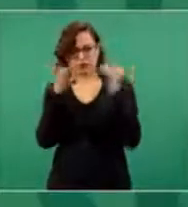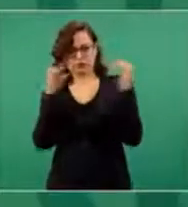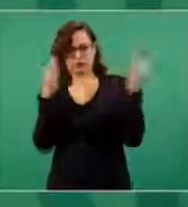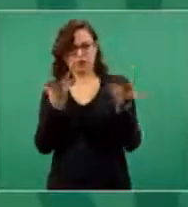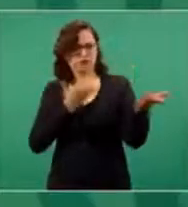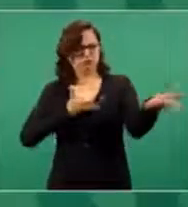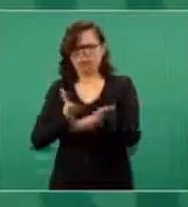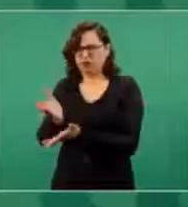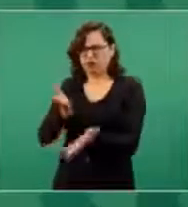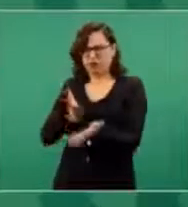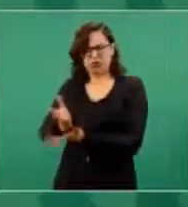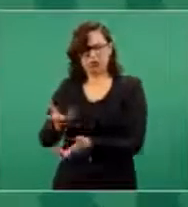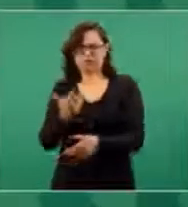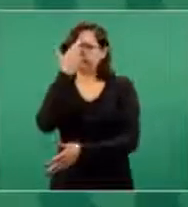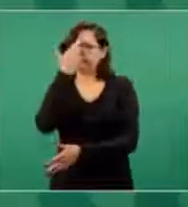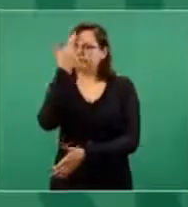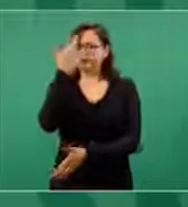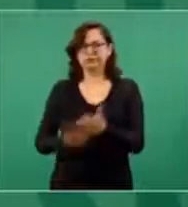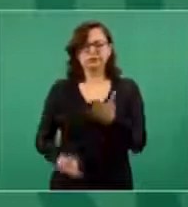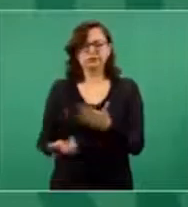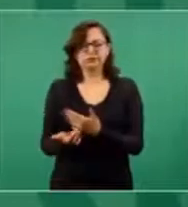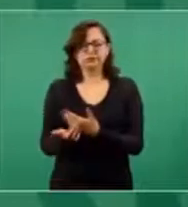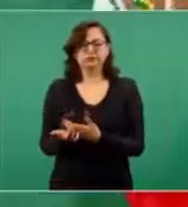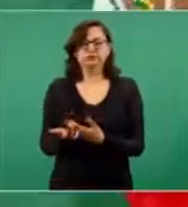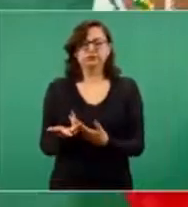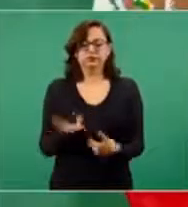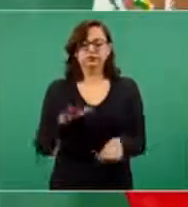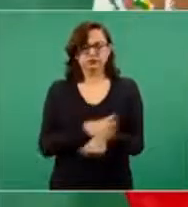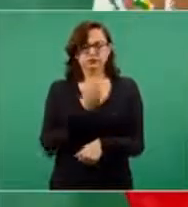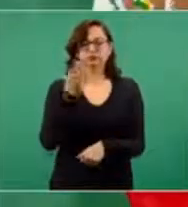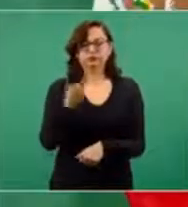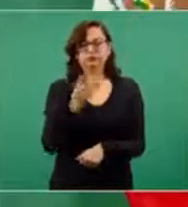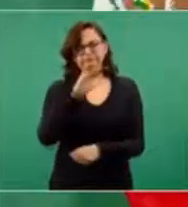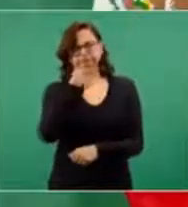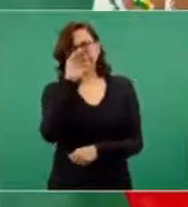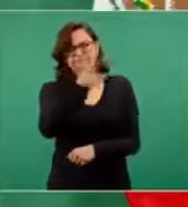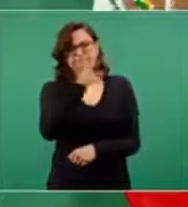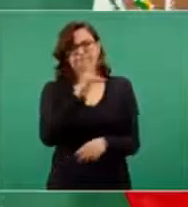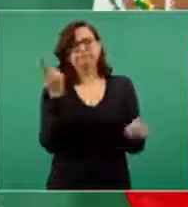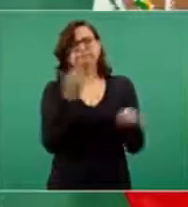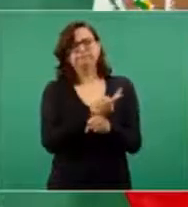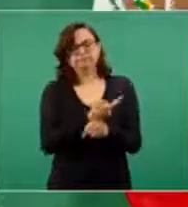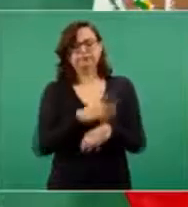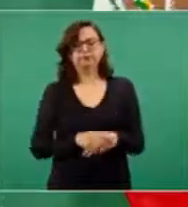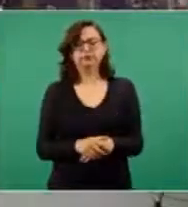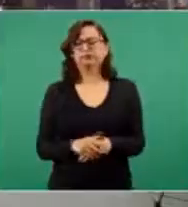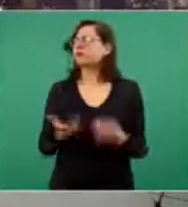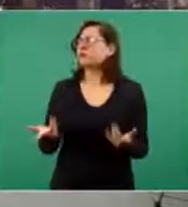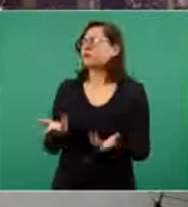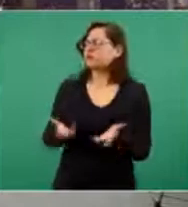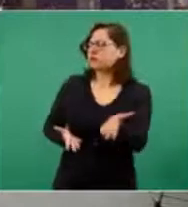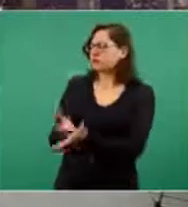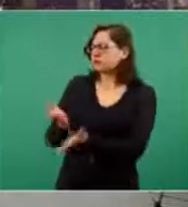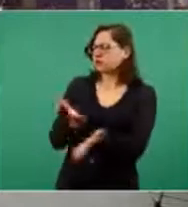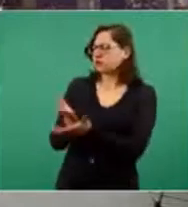Entonces, por eso estamos pidiendo que nos aclaren. ¿Por qué considera que es intervencionismo, presidente?